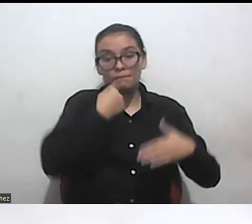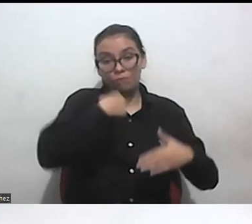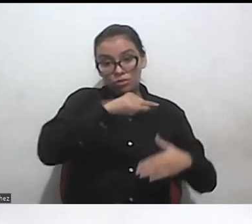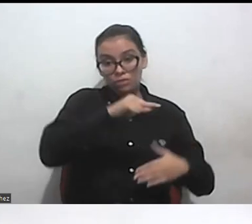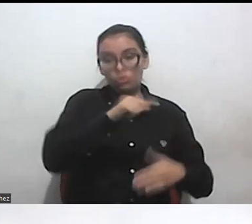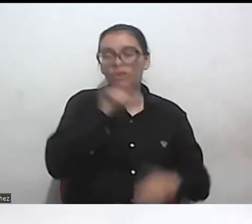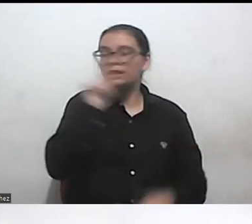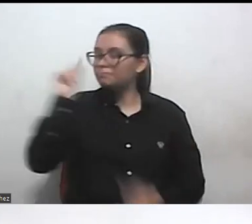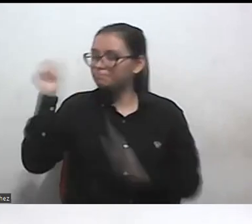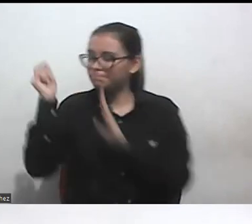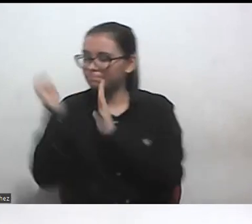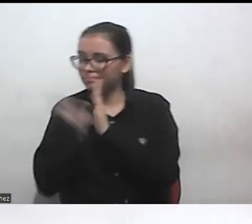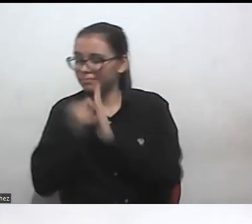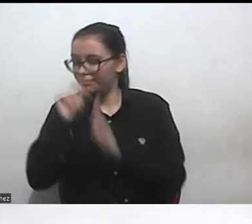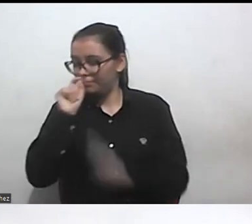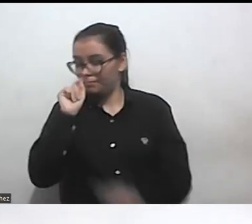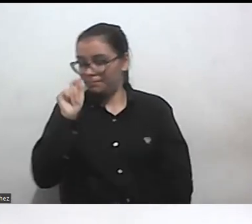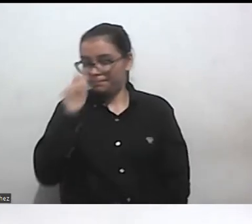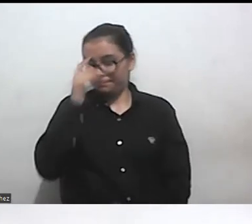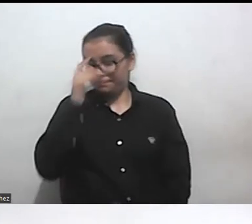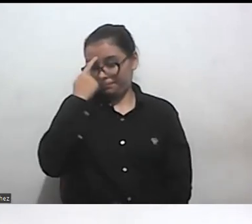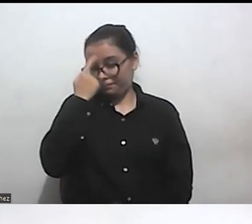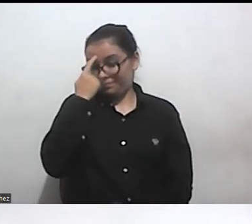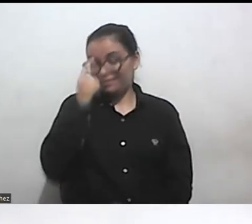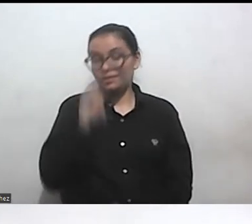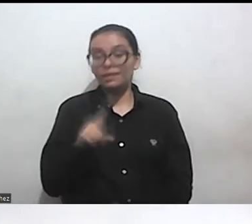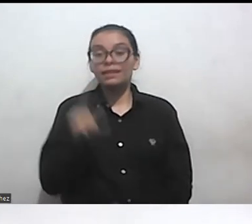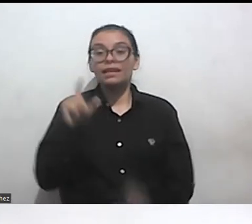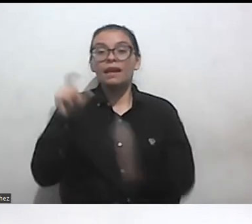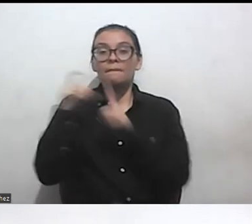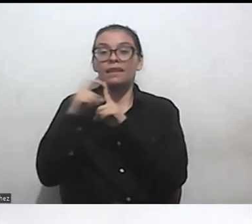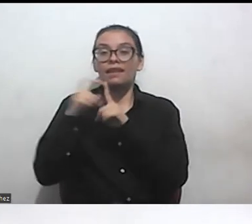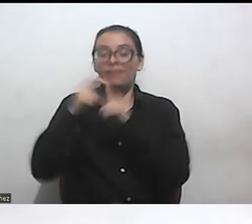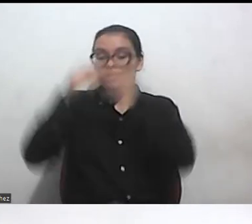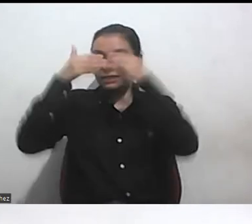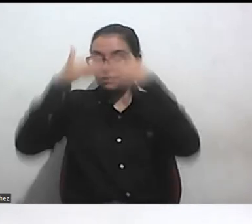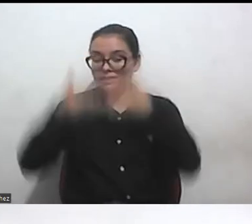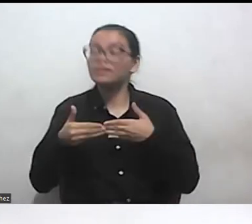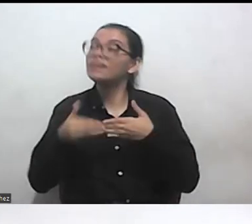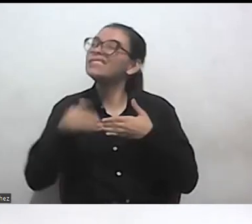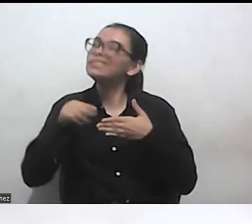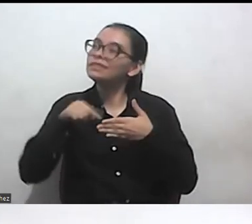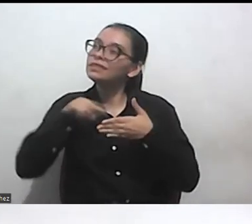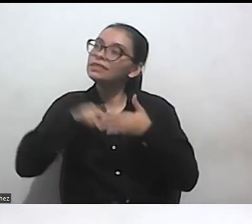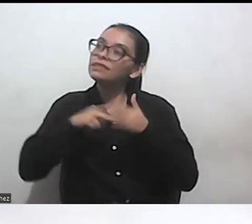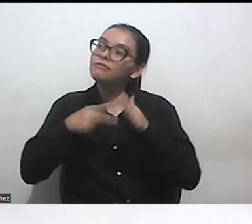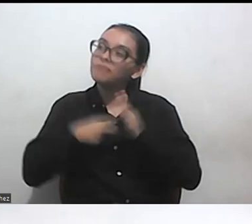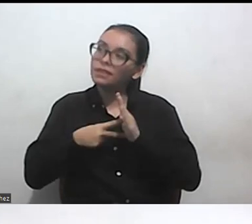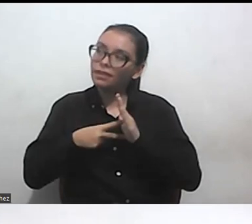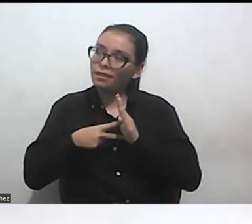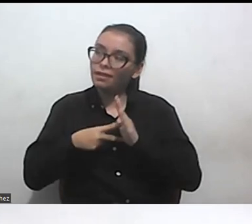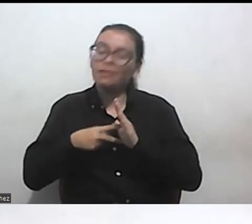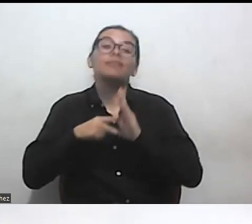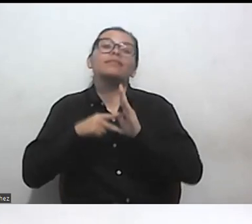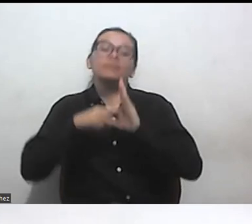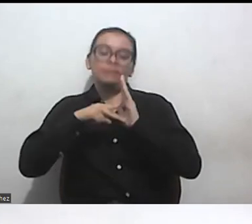decirle es como la palabra discapacidad tiene una carga política importante que es resultado de una lucha